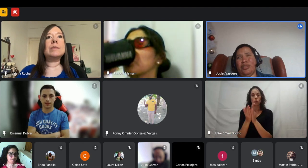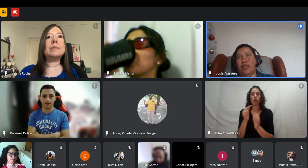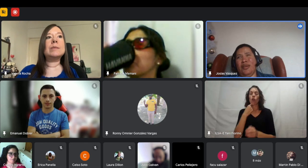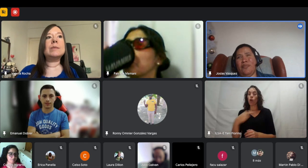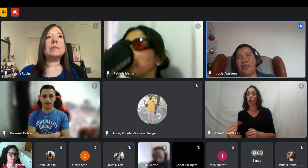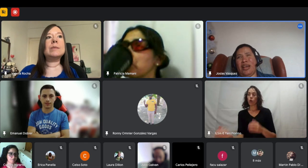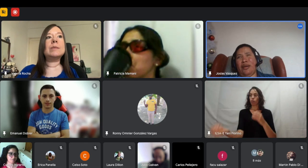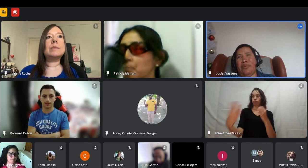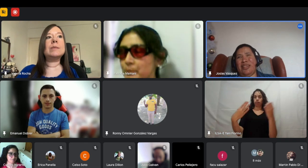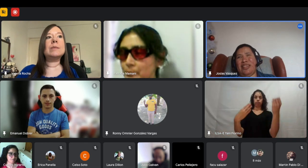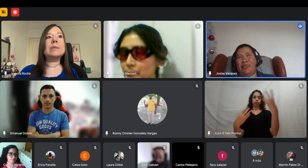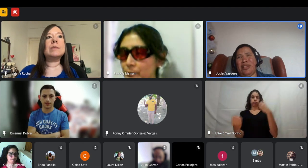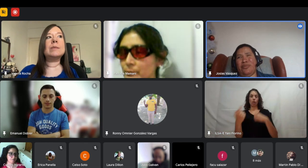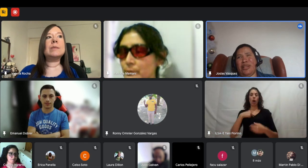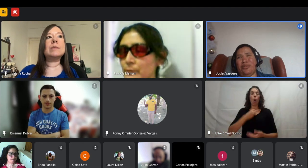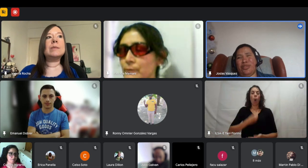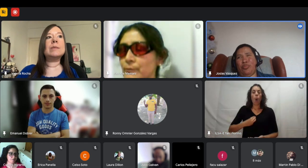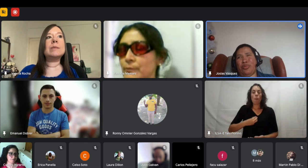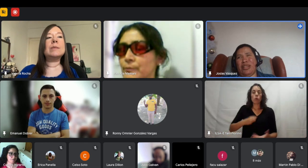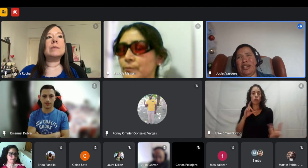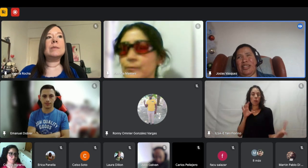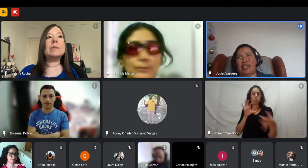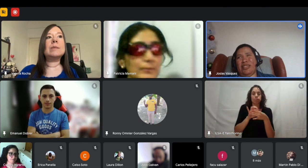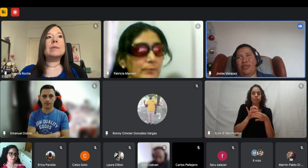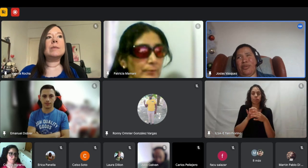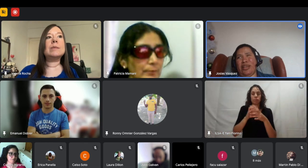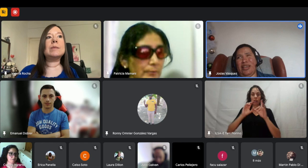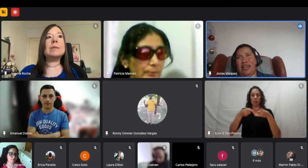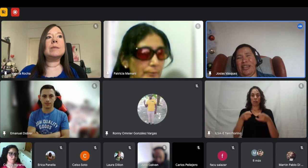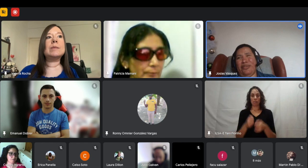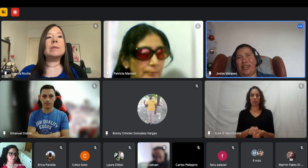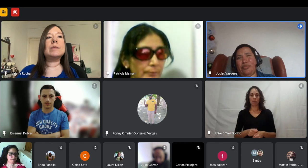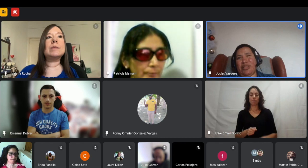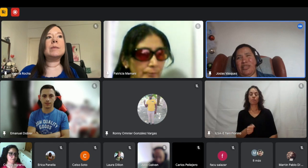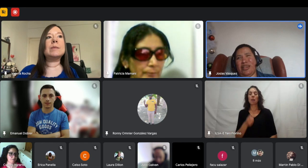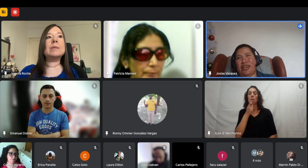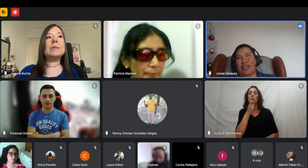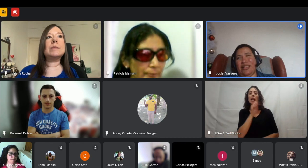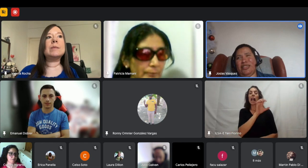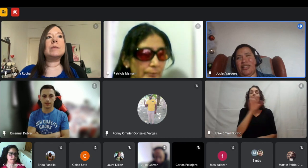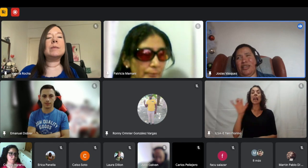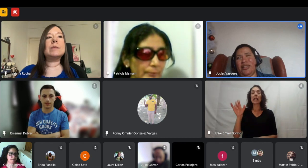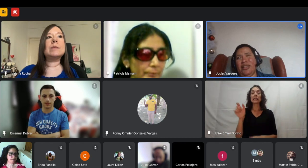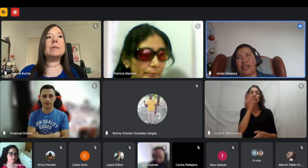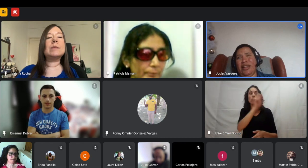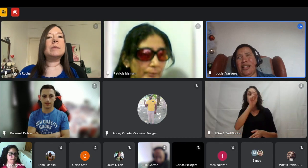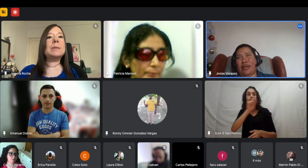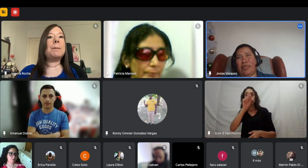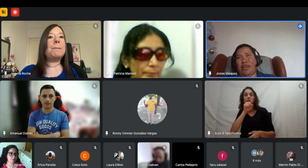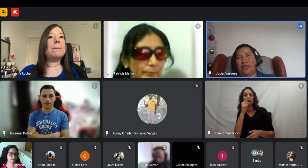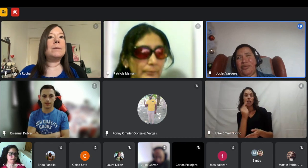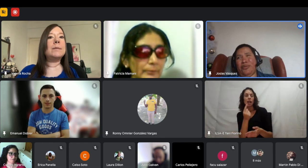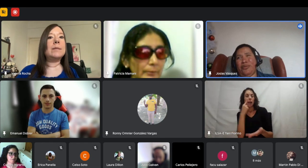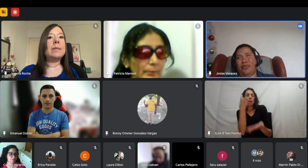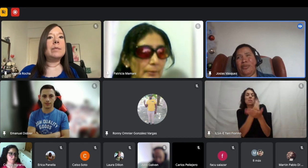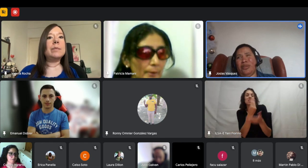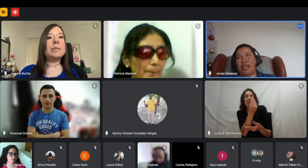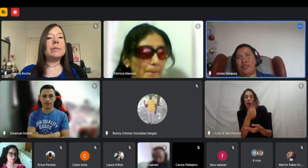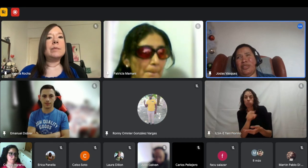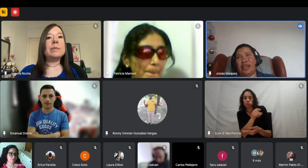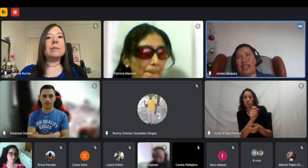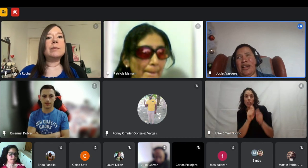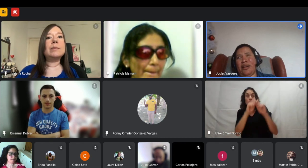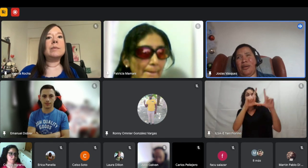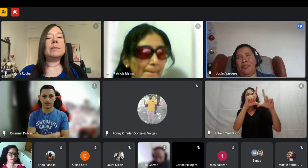en las emociones aprendí también sobre los tipos de letras y lo que y lo que representa cada letra el tamaño